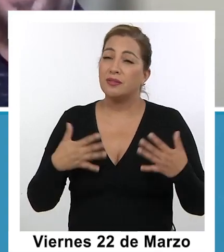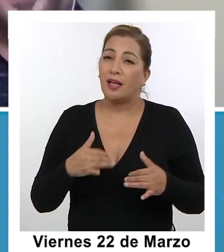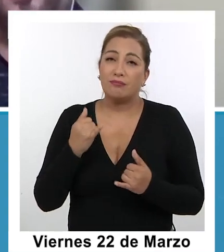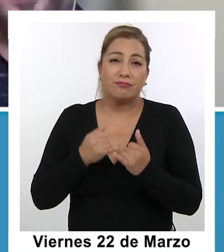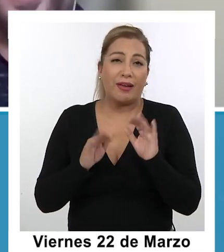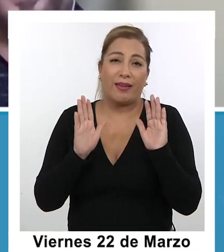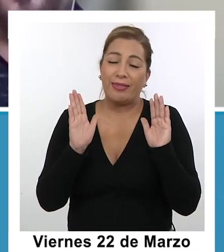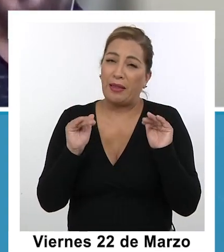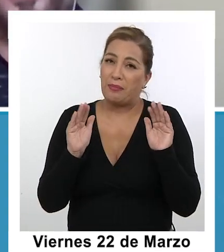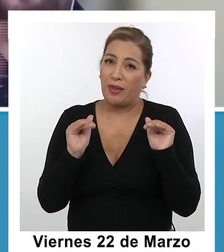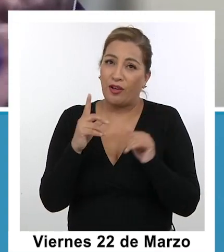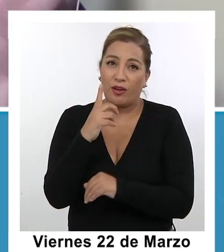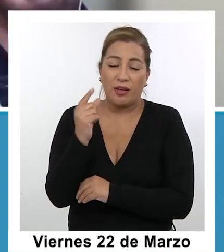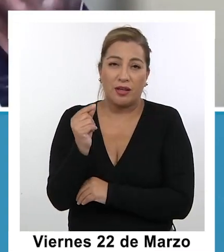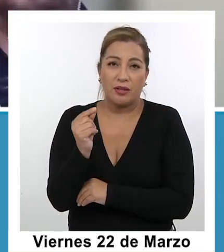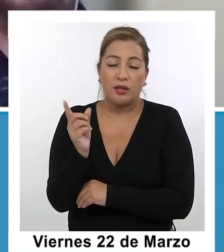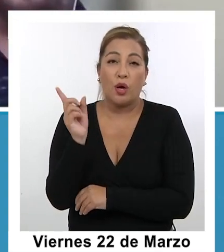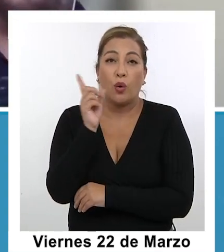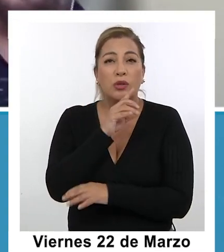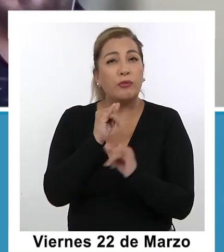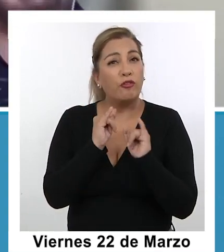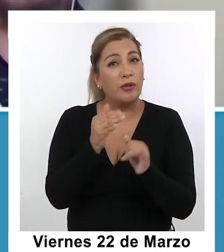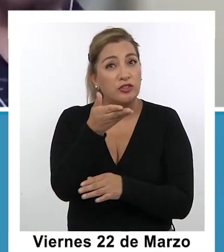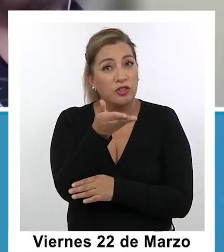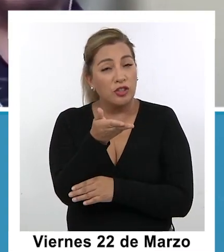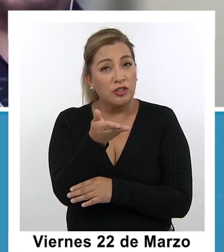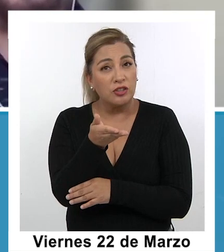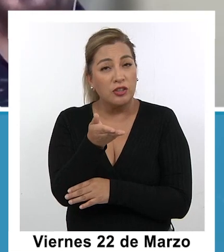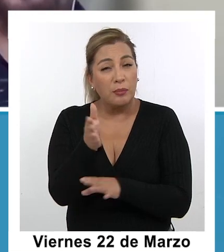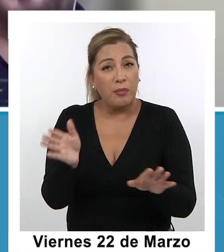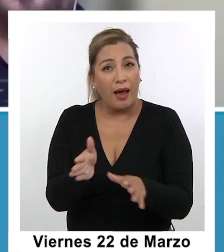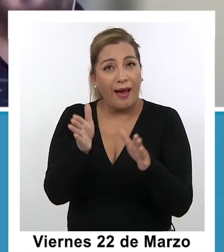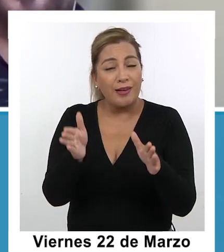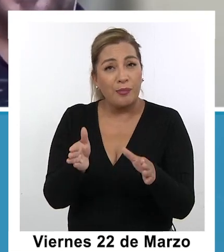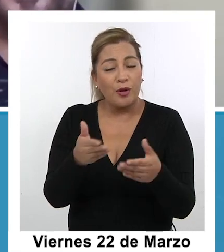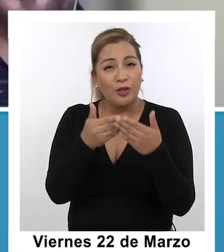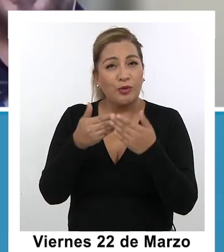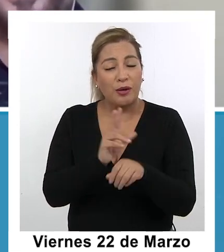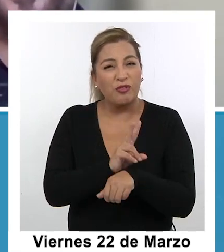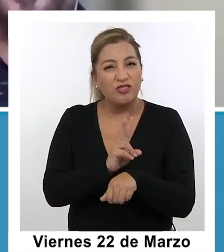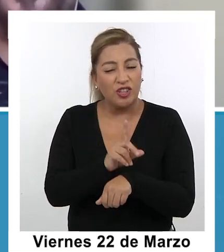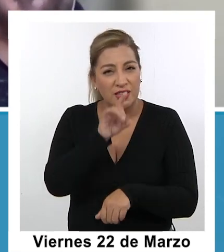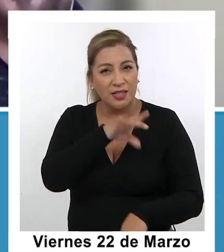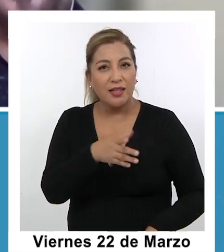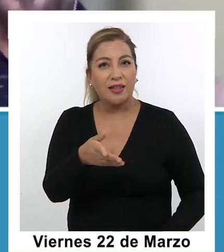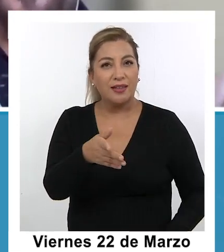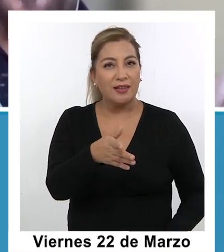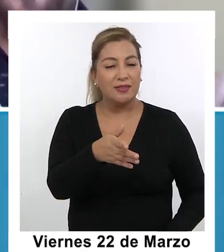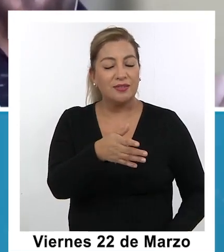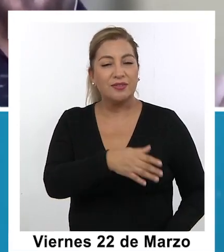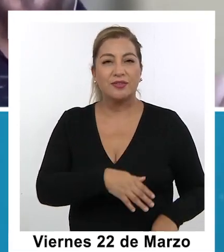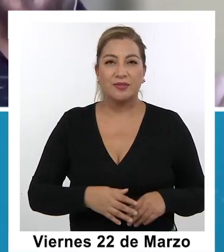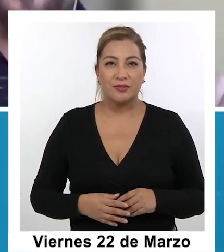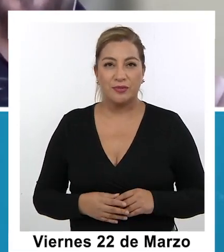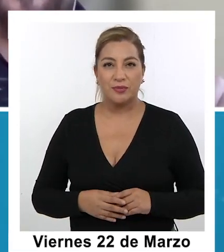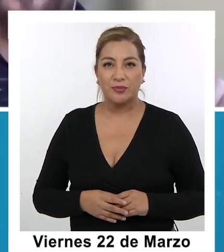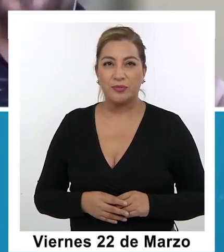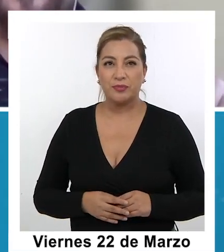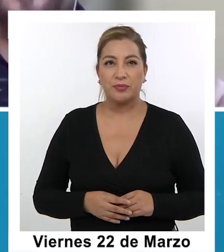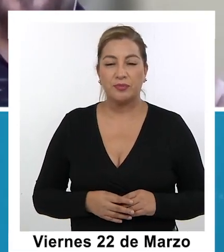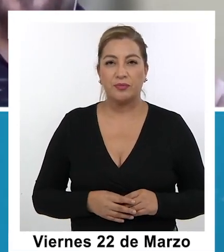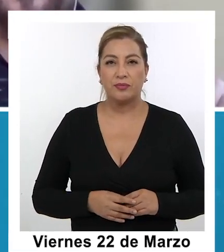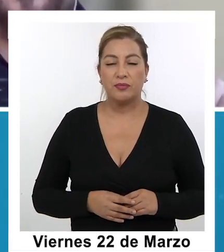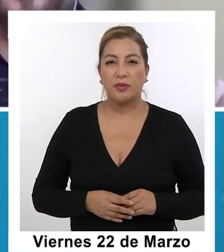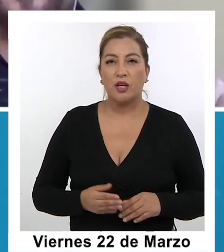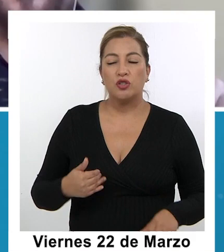ya que despedirnos, que irnos, el último mensaje, por favor, para incentivar a que la gente estudie pedagogía en Chile. Yo creo que el